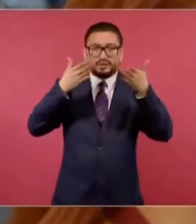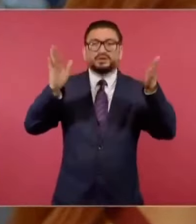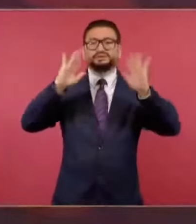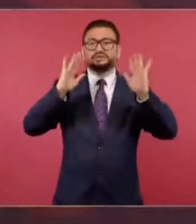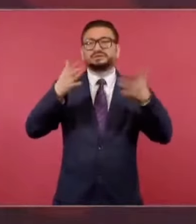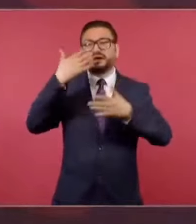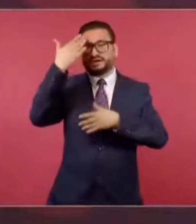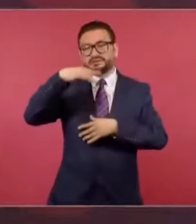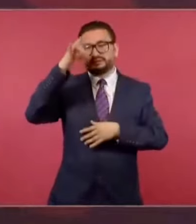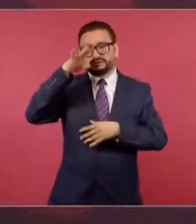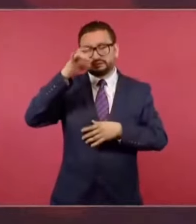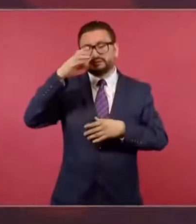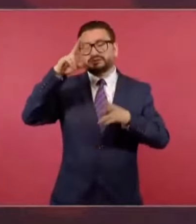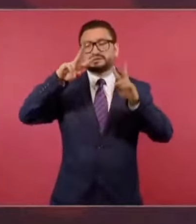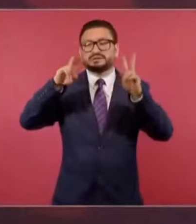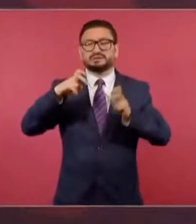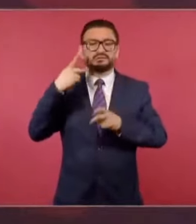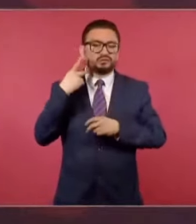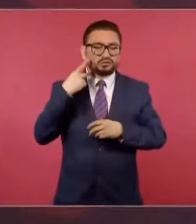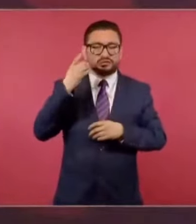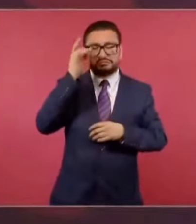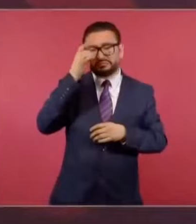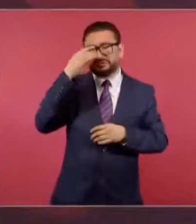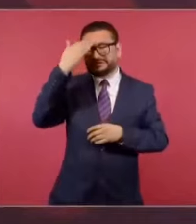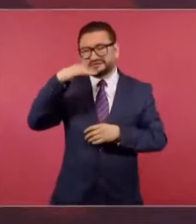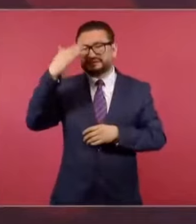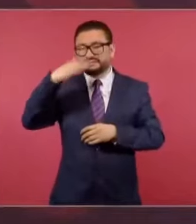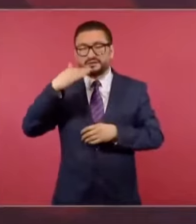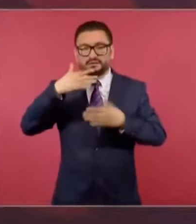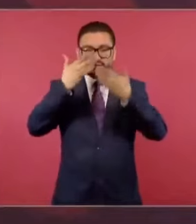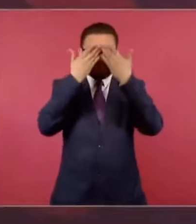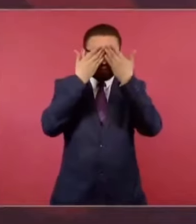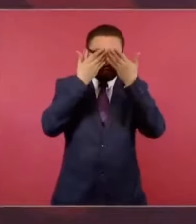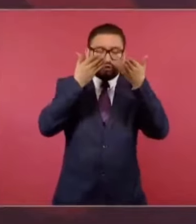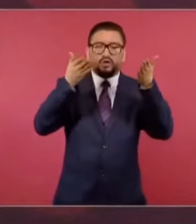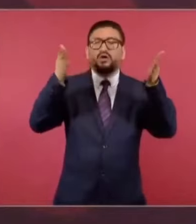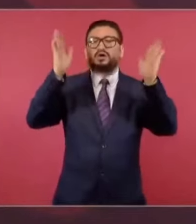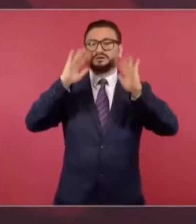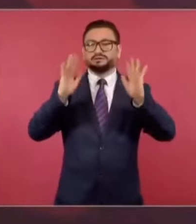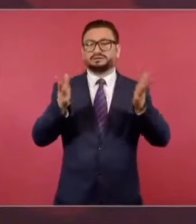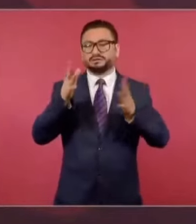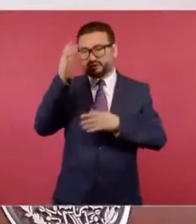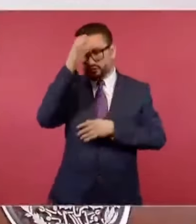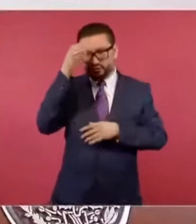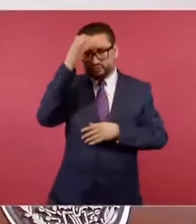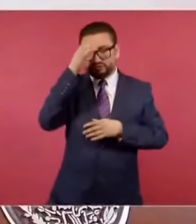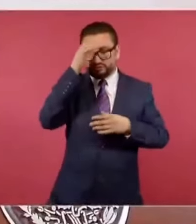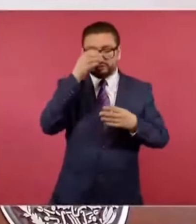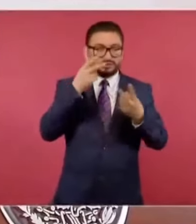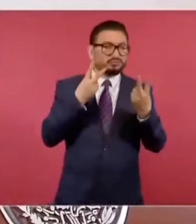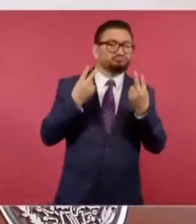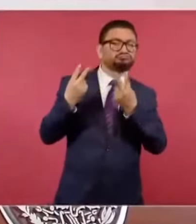muy concientizado, muy despierto.